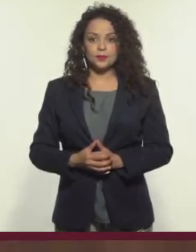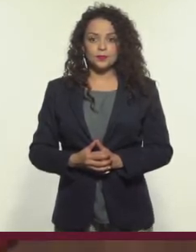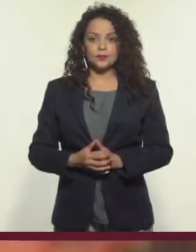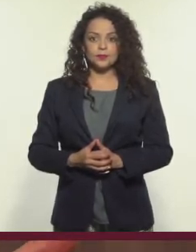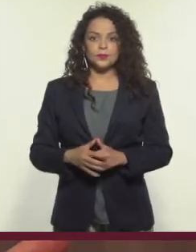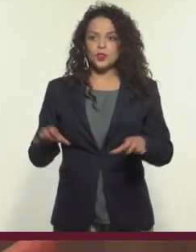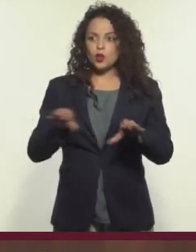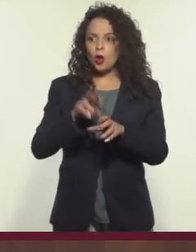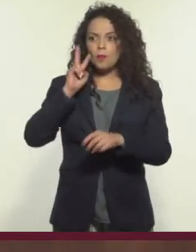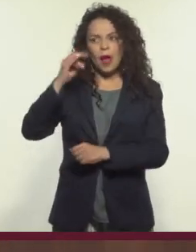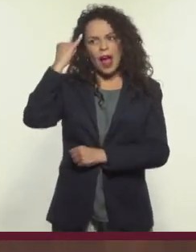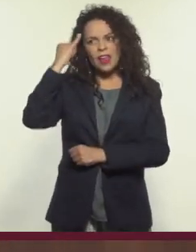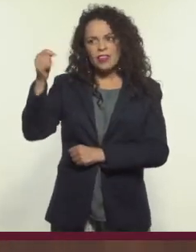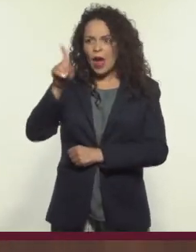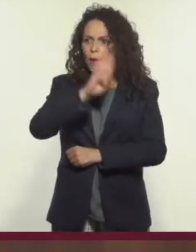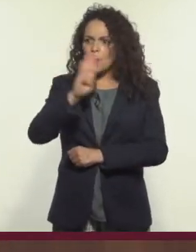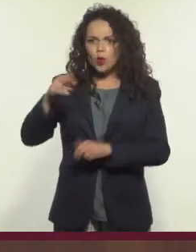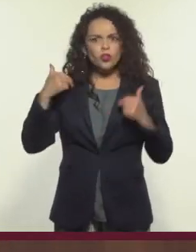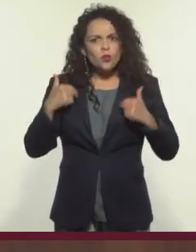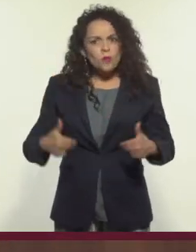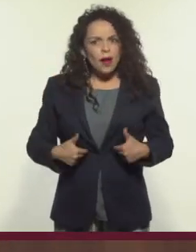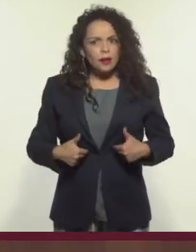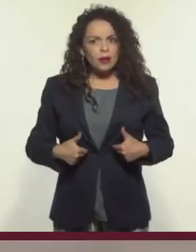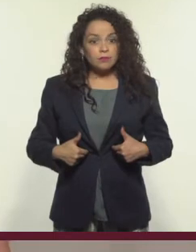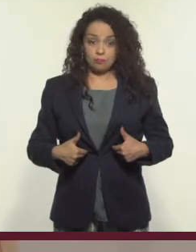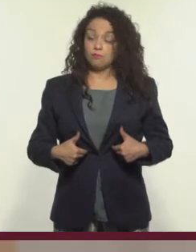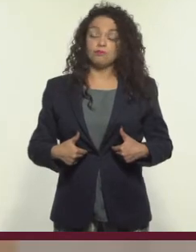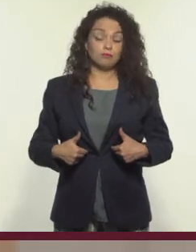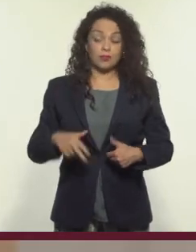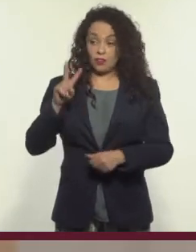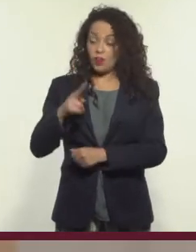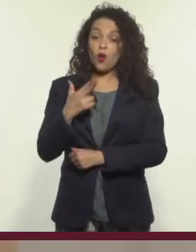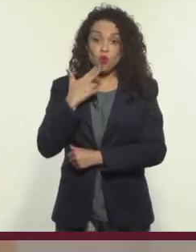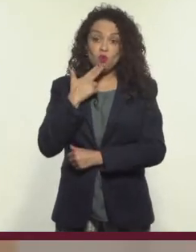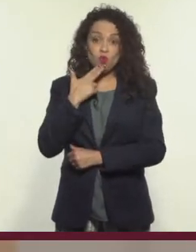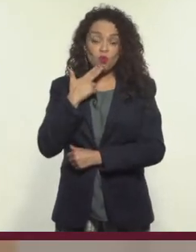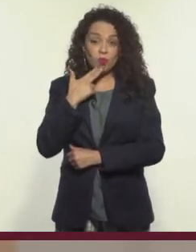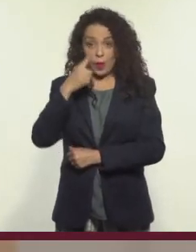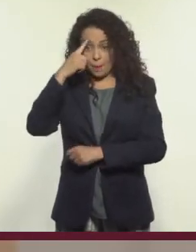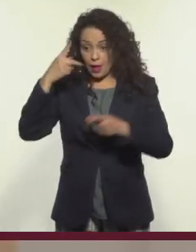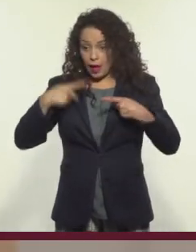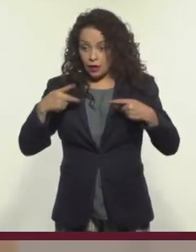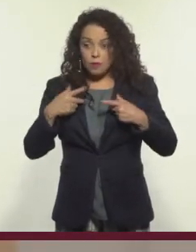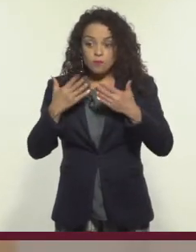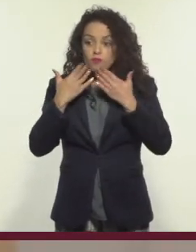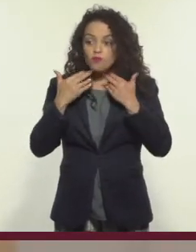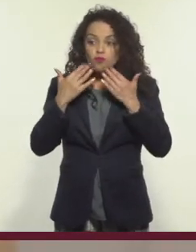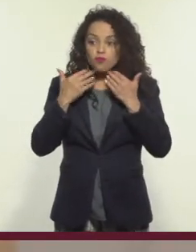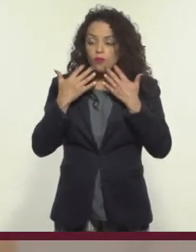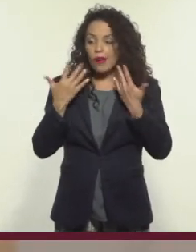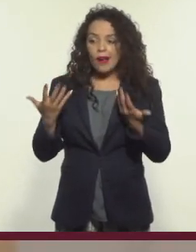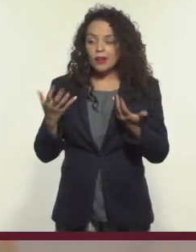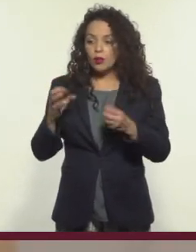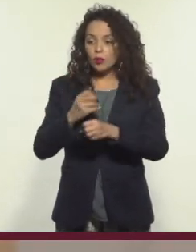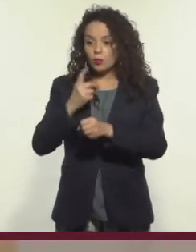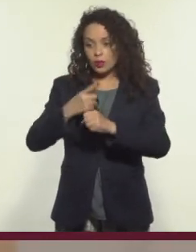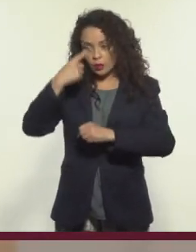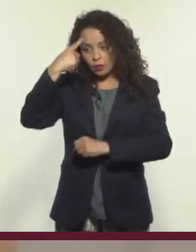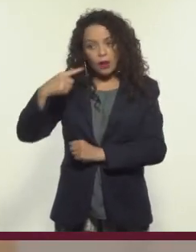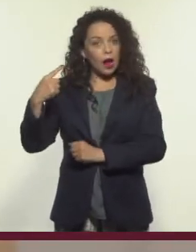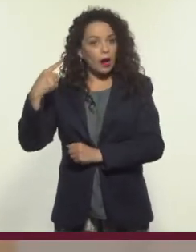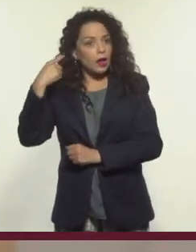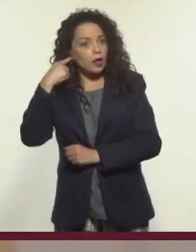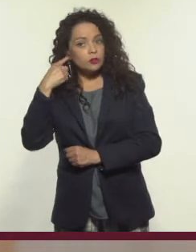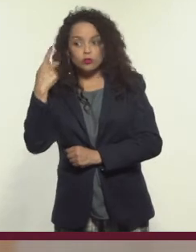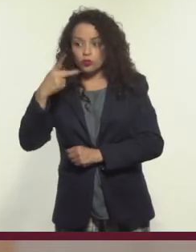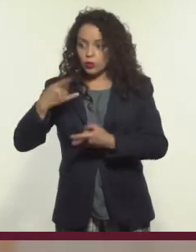¿Qué te parece la idea de las bibliotecas humanas? Se me hace un recurso muy útil para que las personas que no tienen tanta posibilidad de